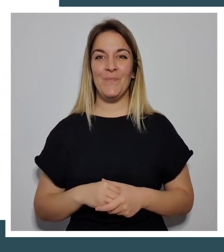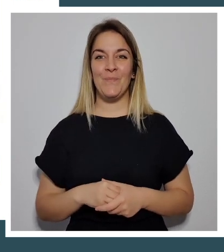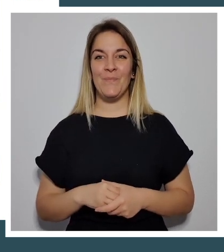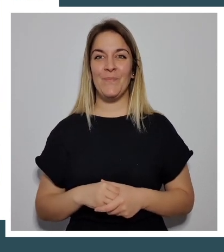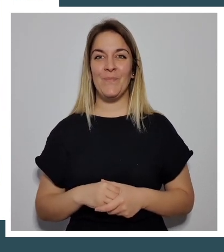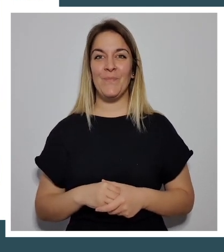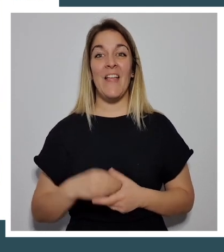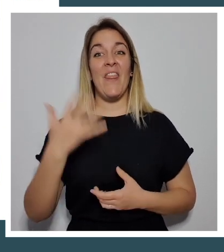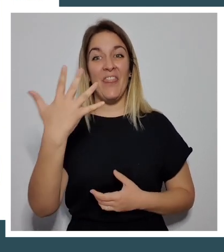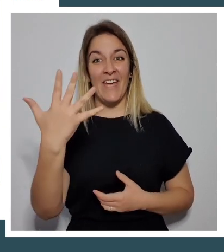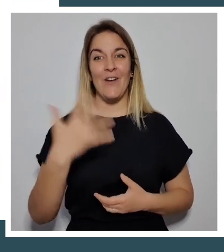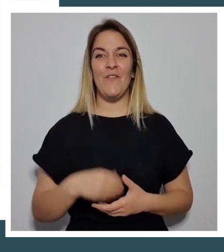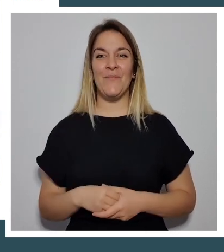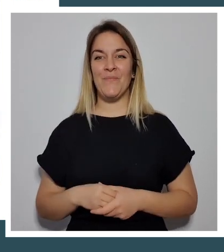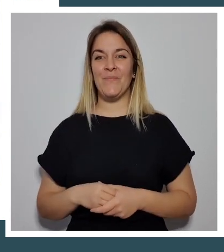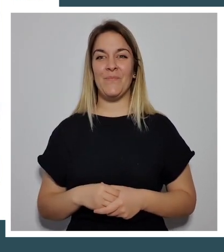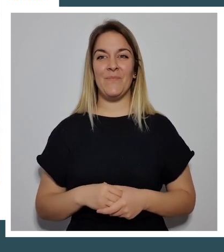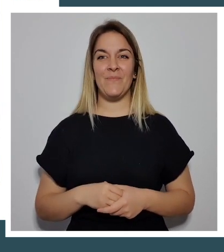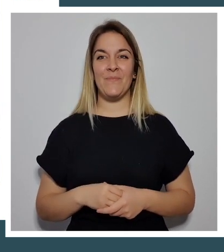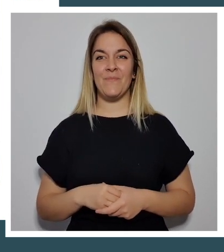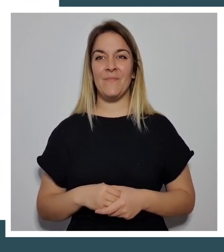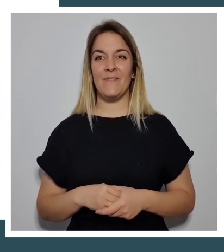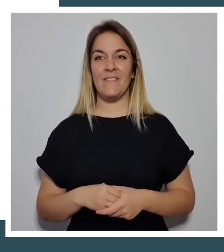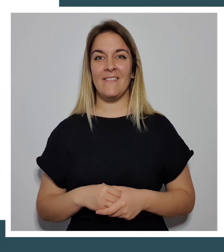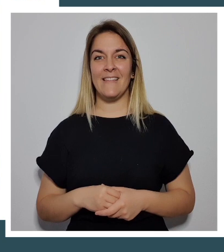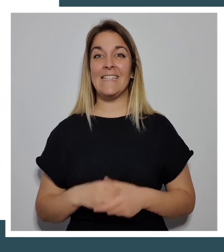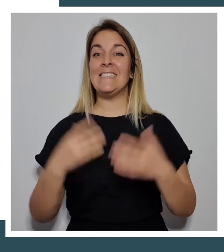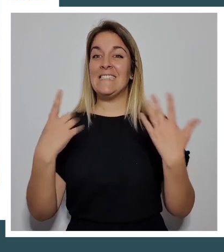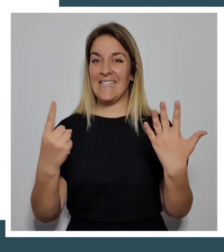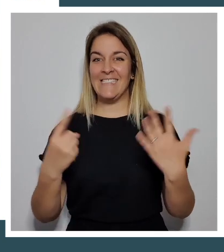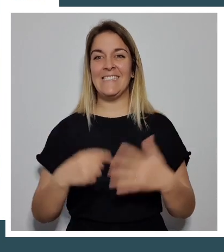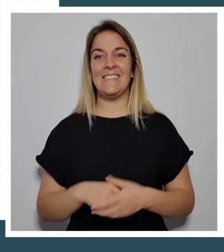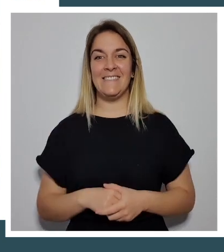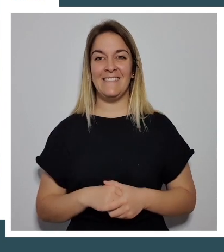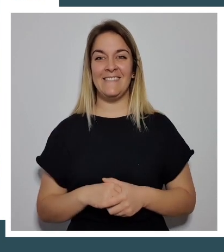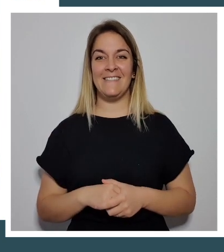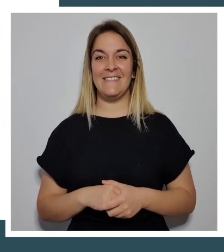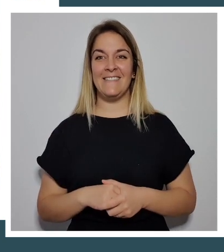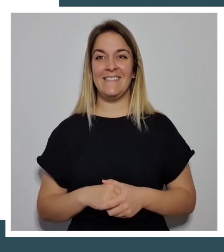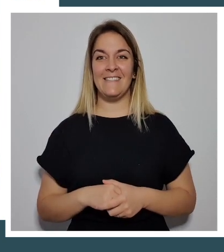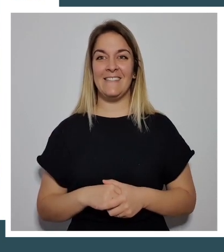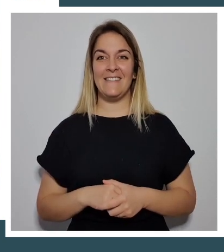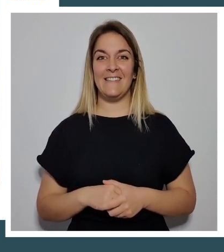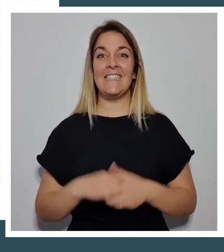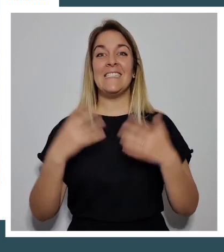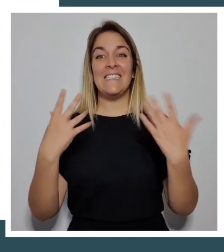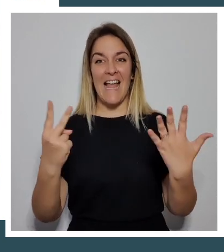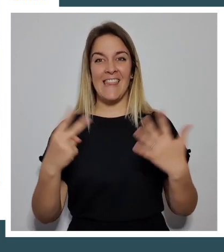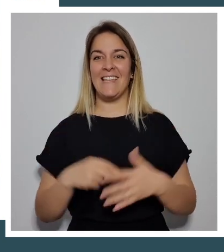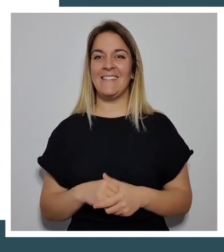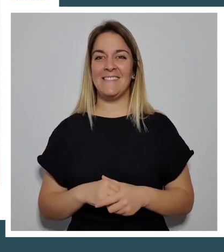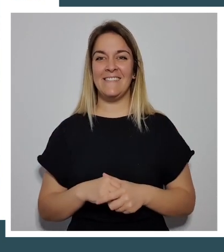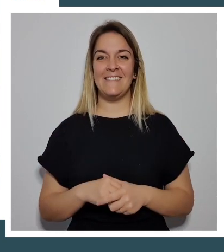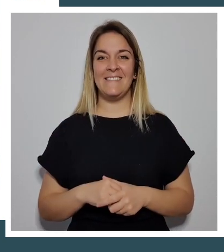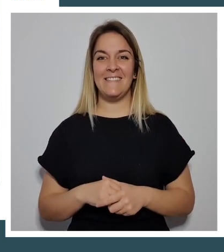5, 6, 7,